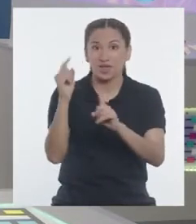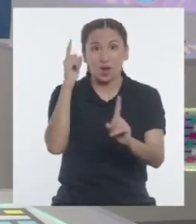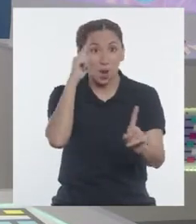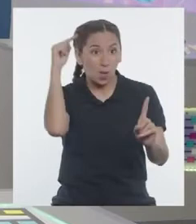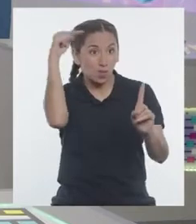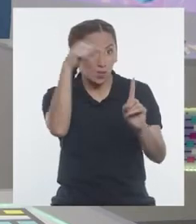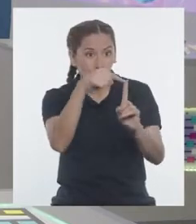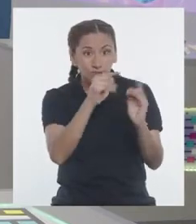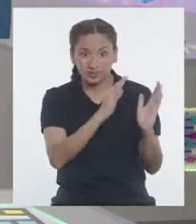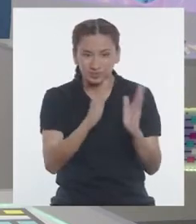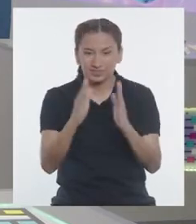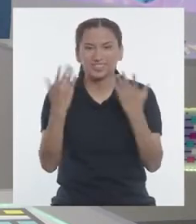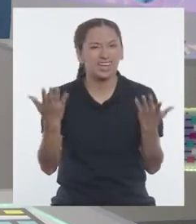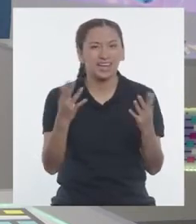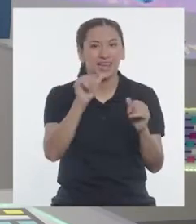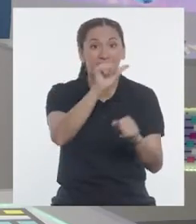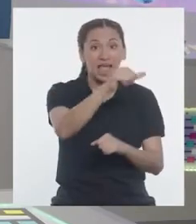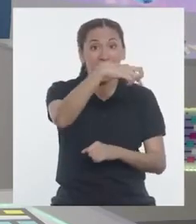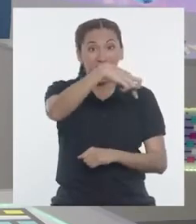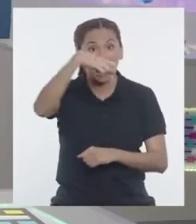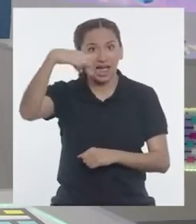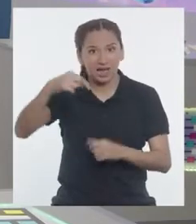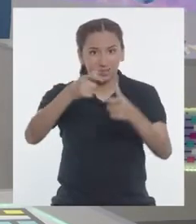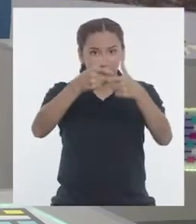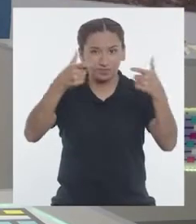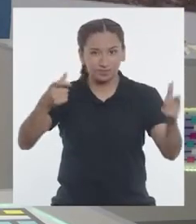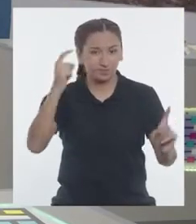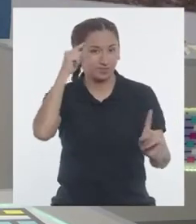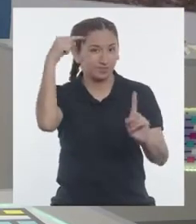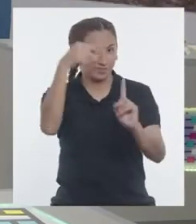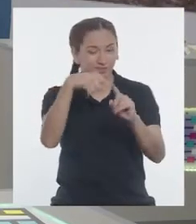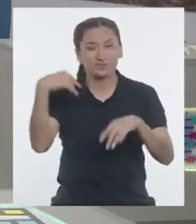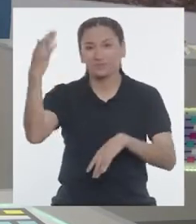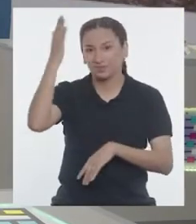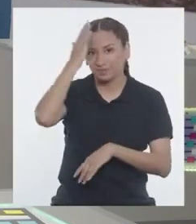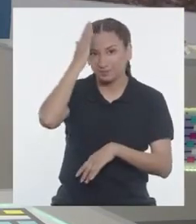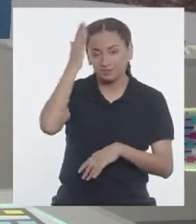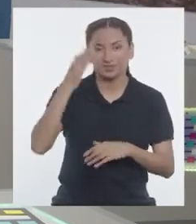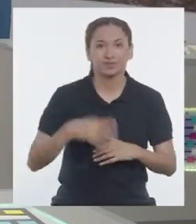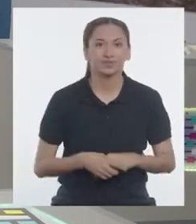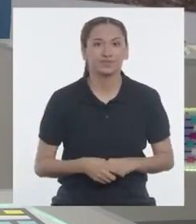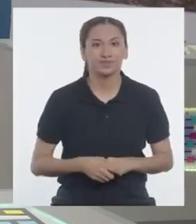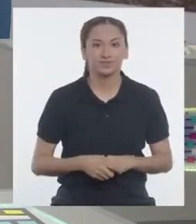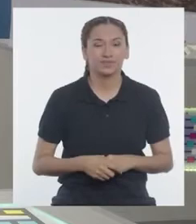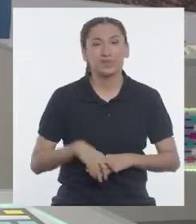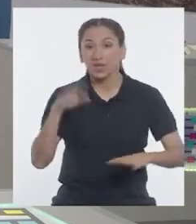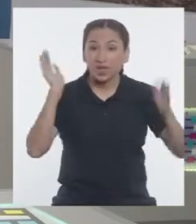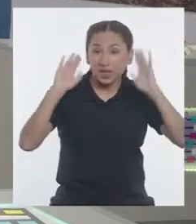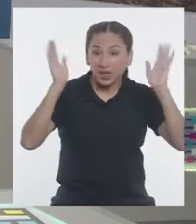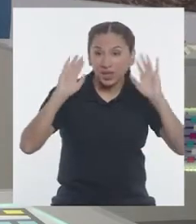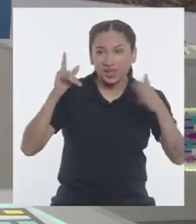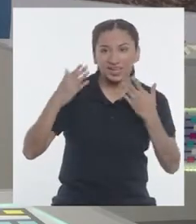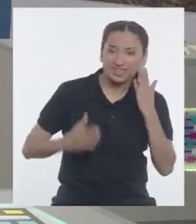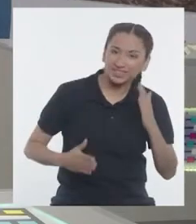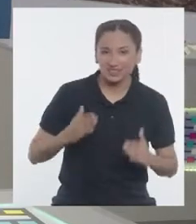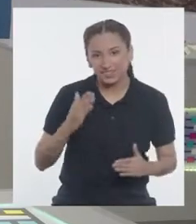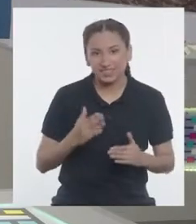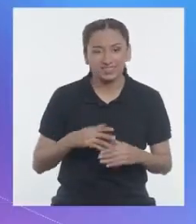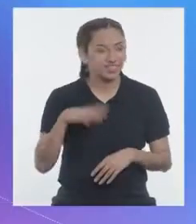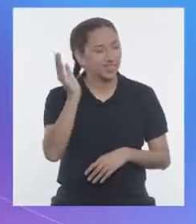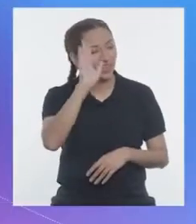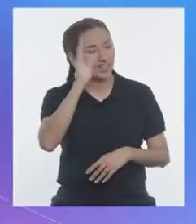preparado en la superaplicación El Gran Desafío del Saber. ¡Hola, Maca!